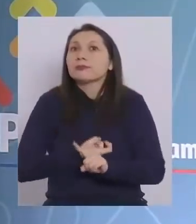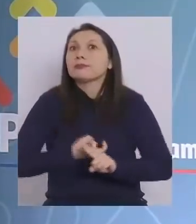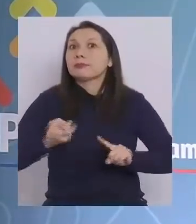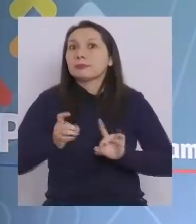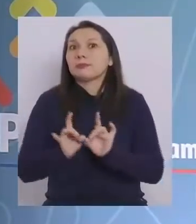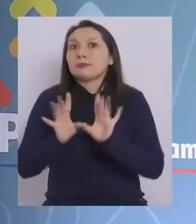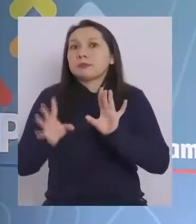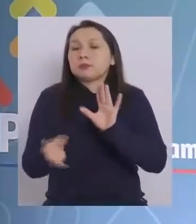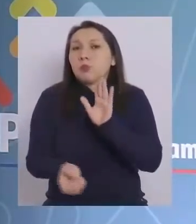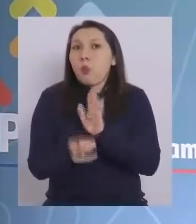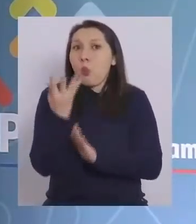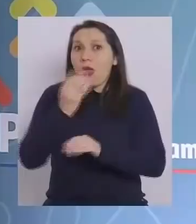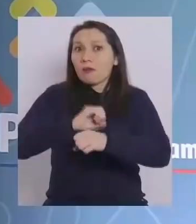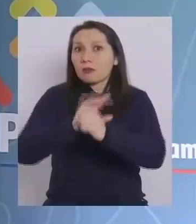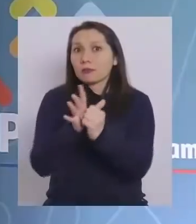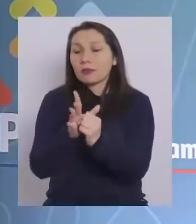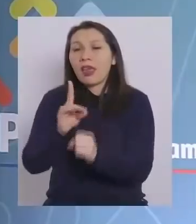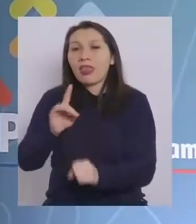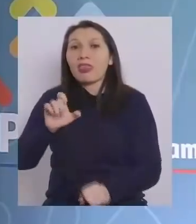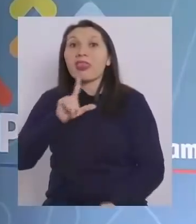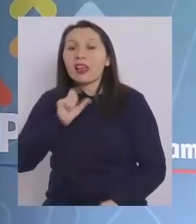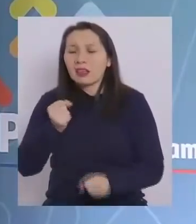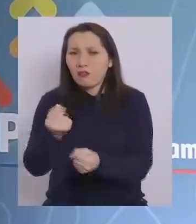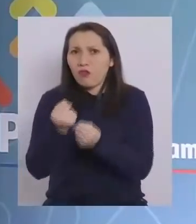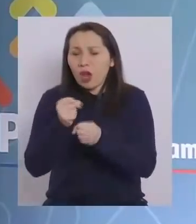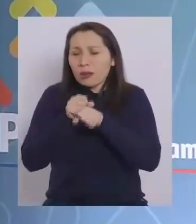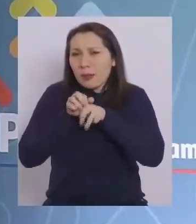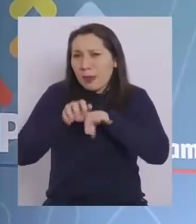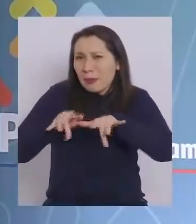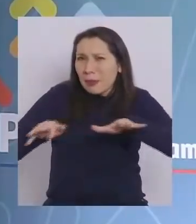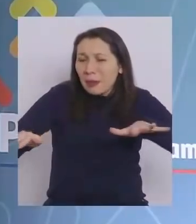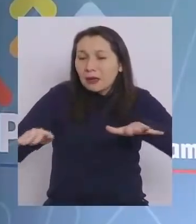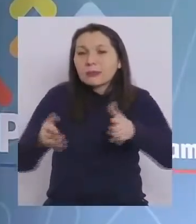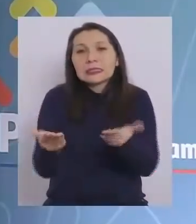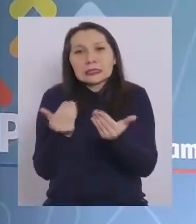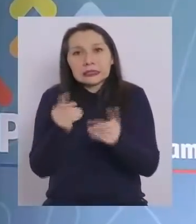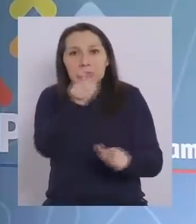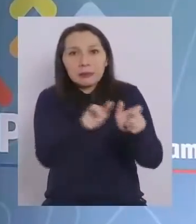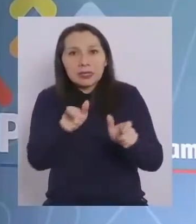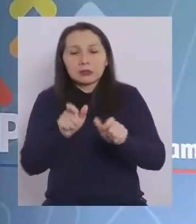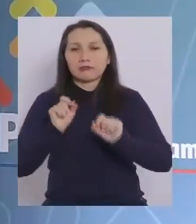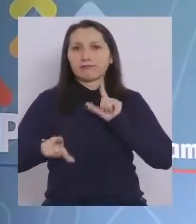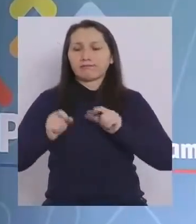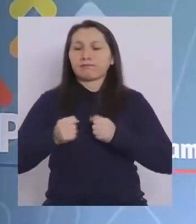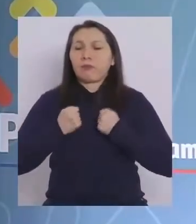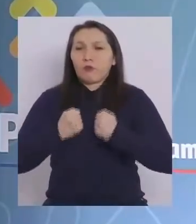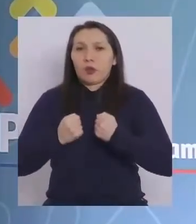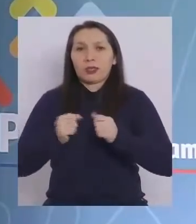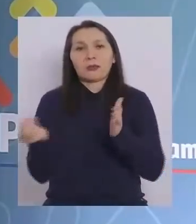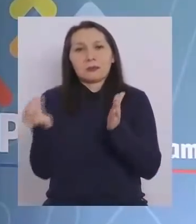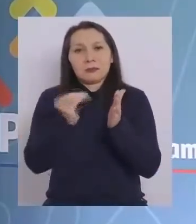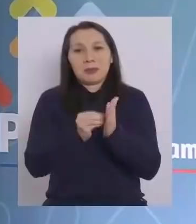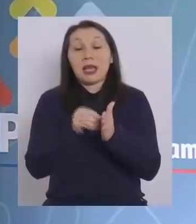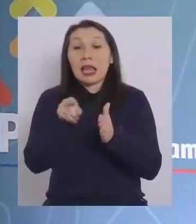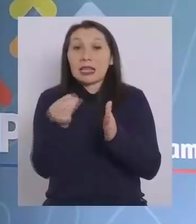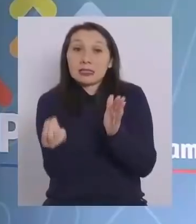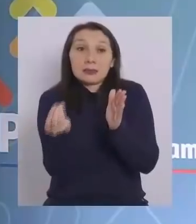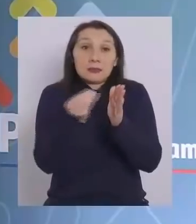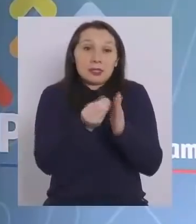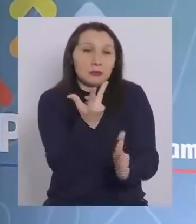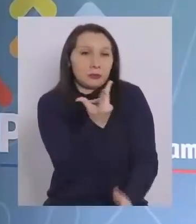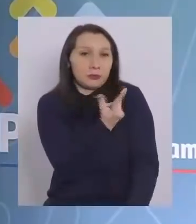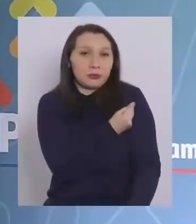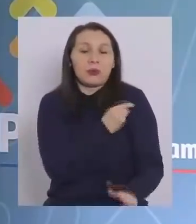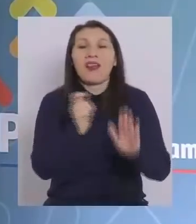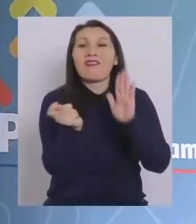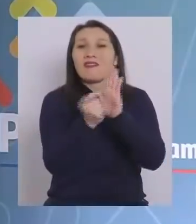variantes más contagiosas, como la variante Delta, se requiere de una población con mayor inmunidad. En este proceso de refuerzo, se hará un